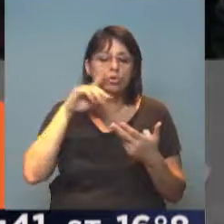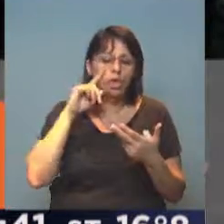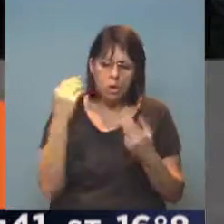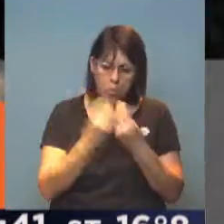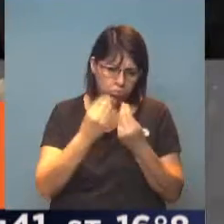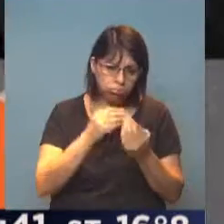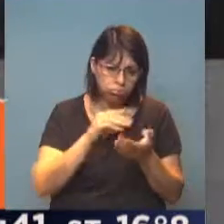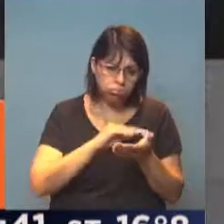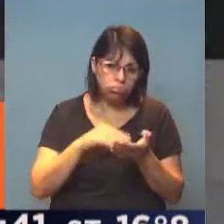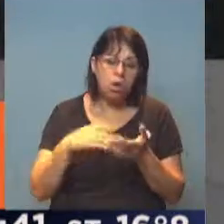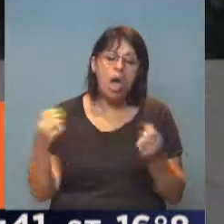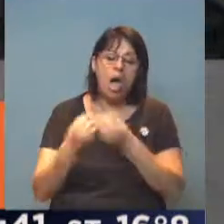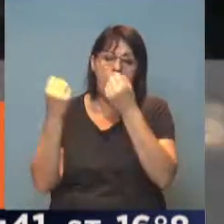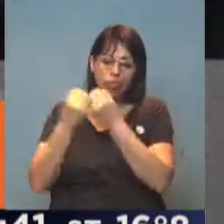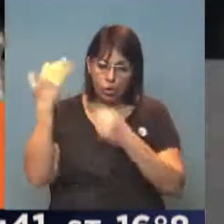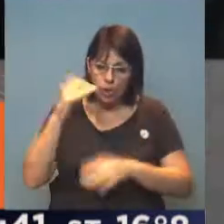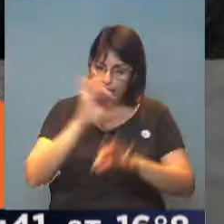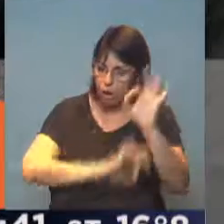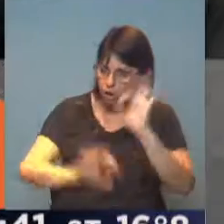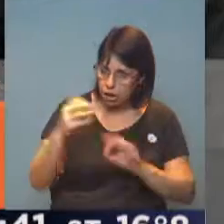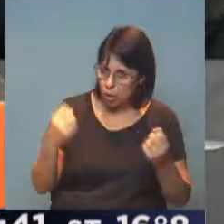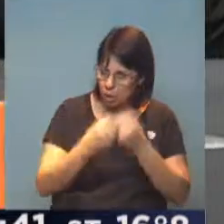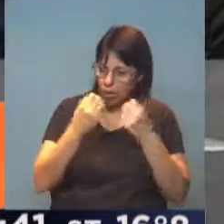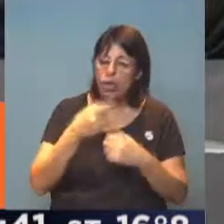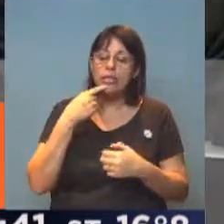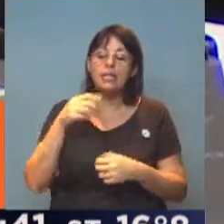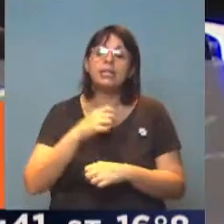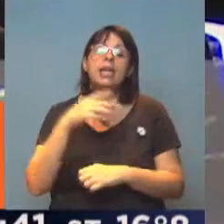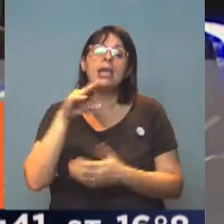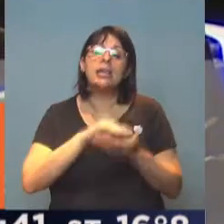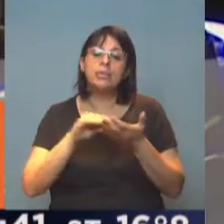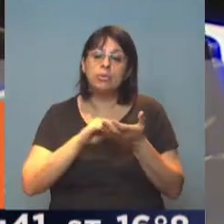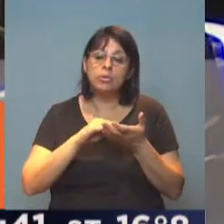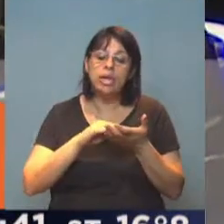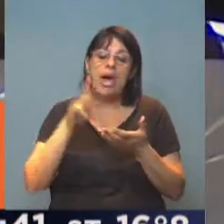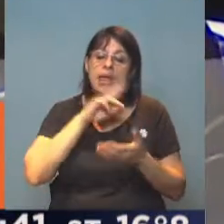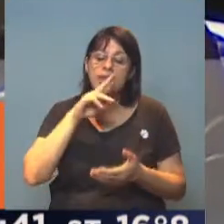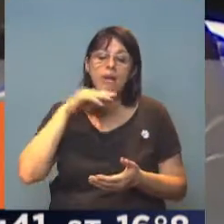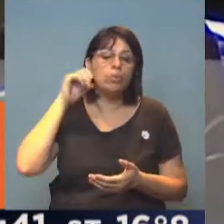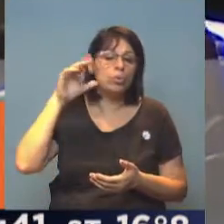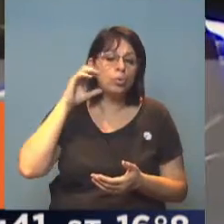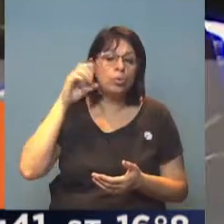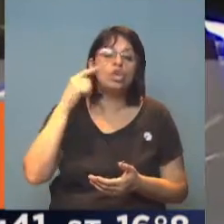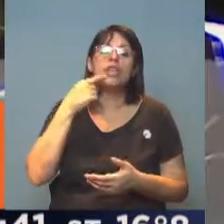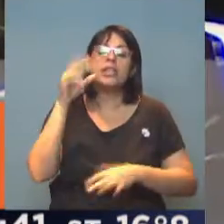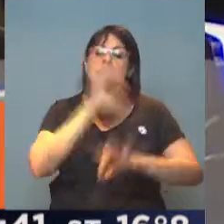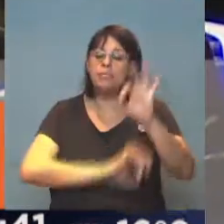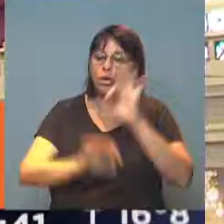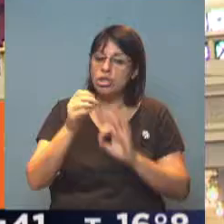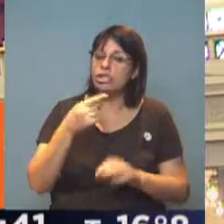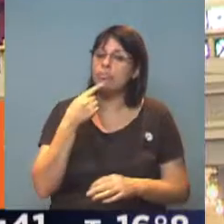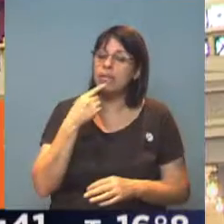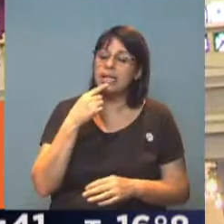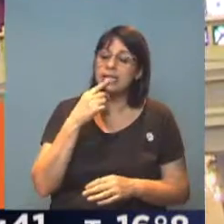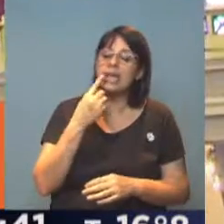otros, consensuaron un proyecto y, según adelantó la diputada Gabriela Burgos, en el proyecto en cuestión se aumentará